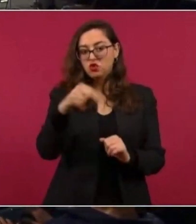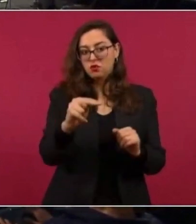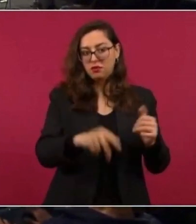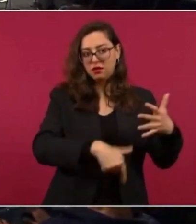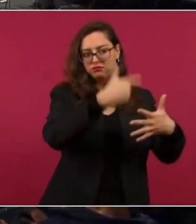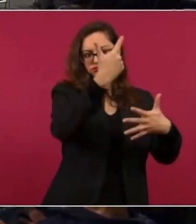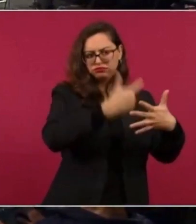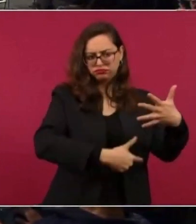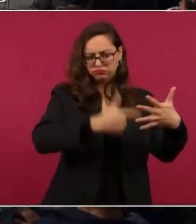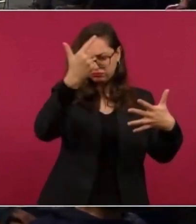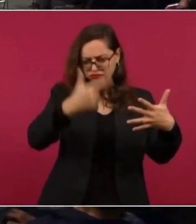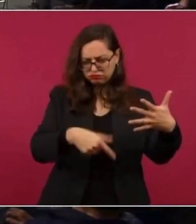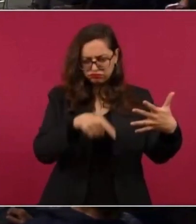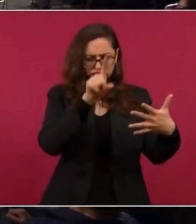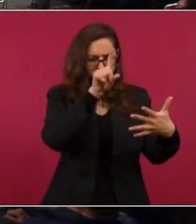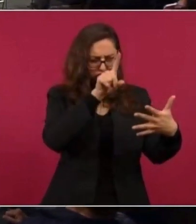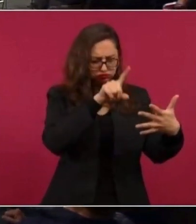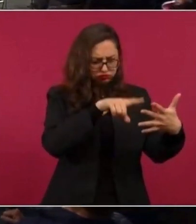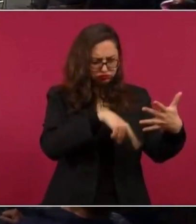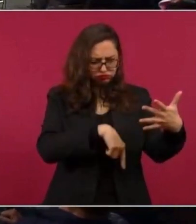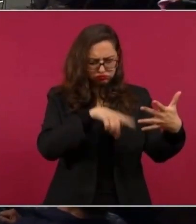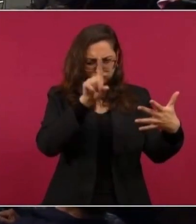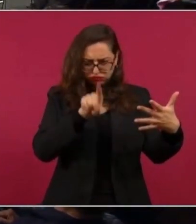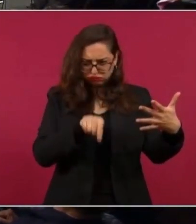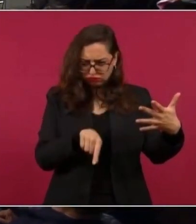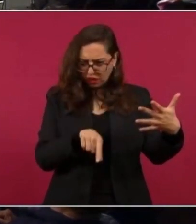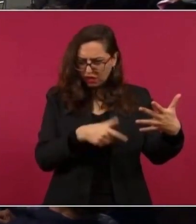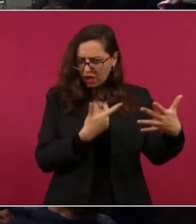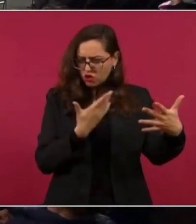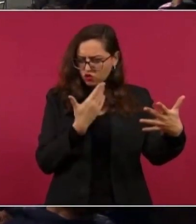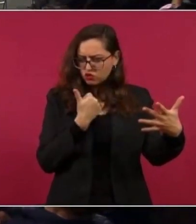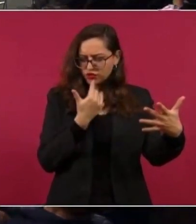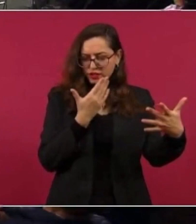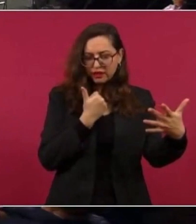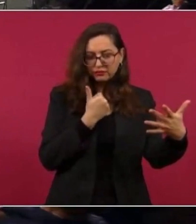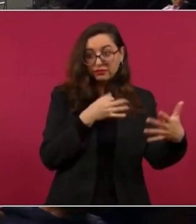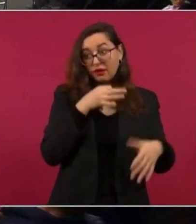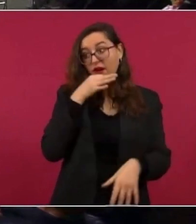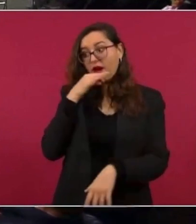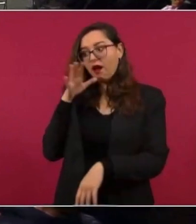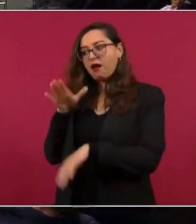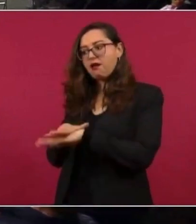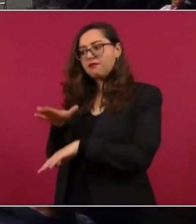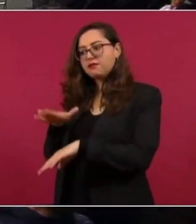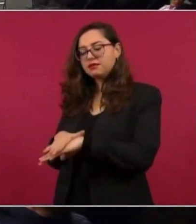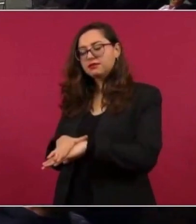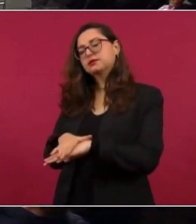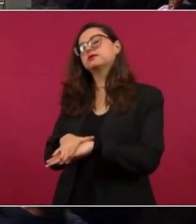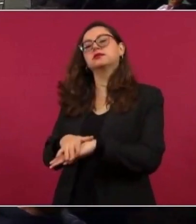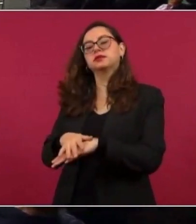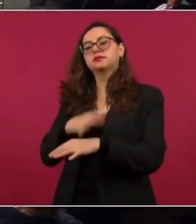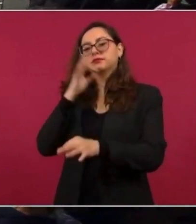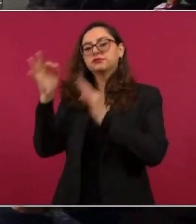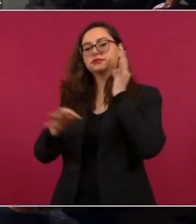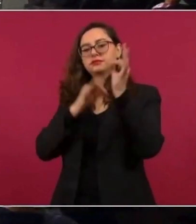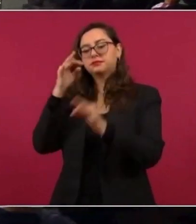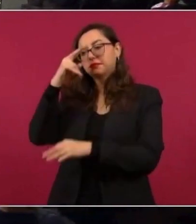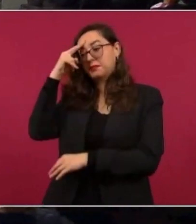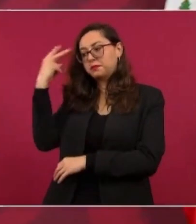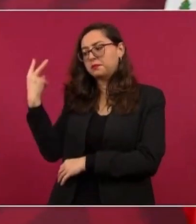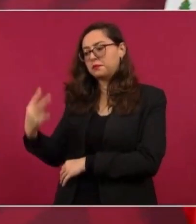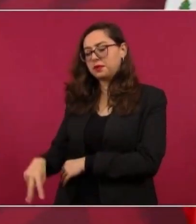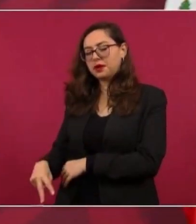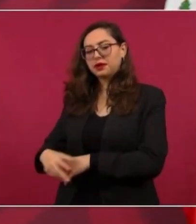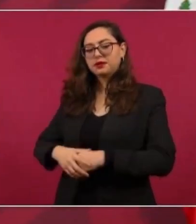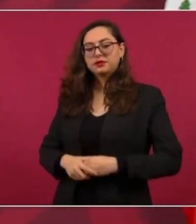y queremos